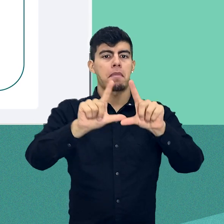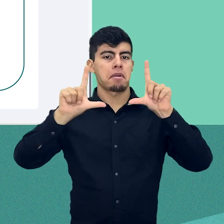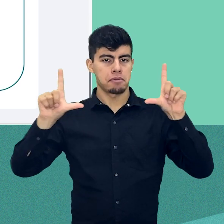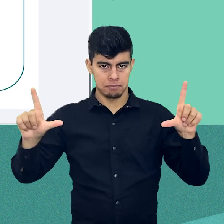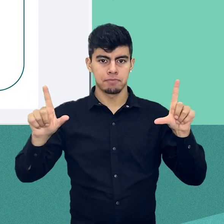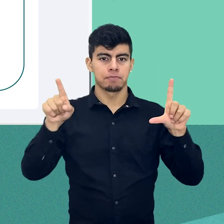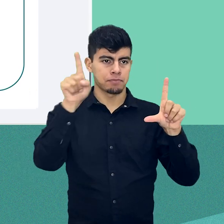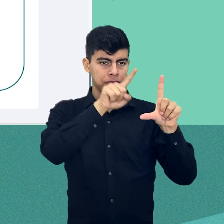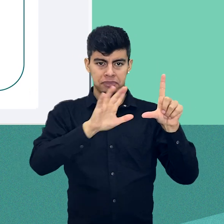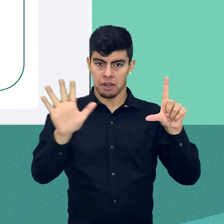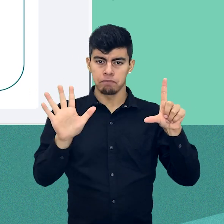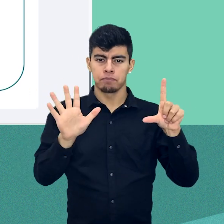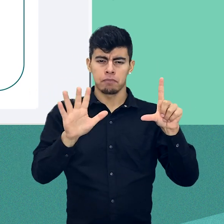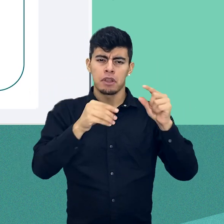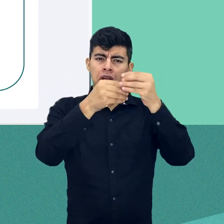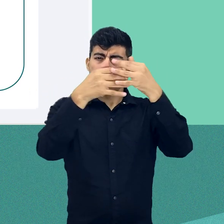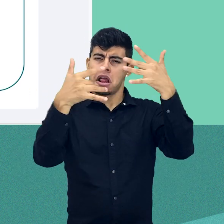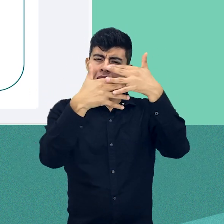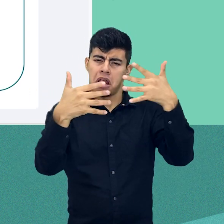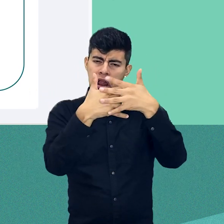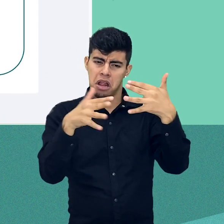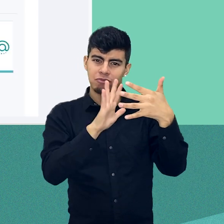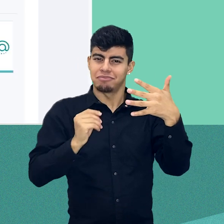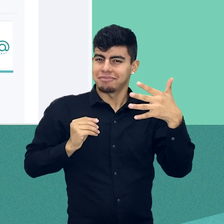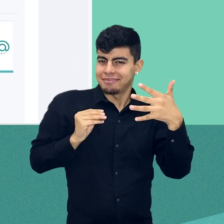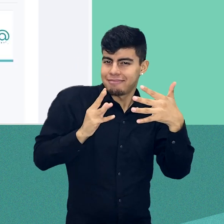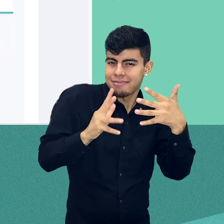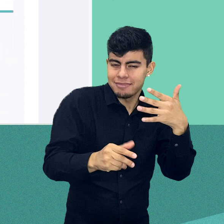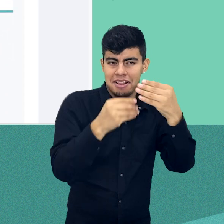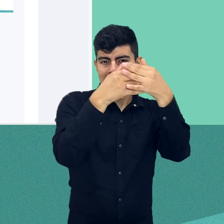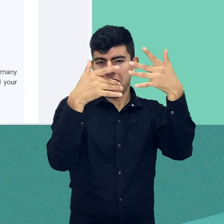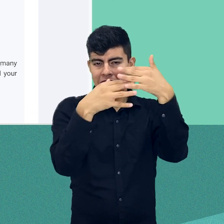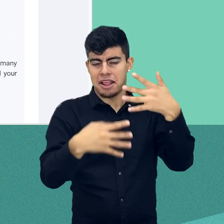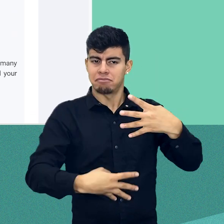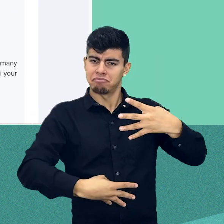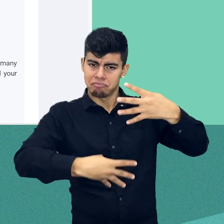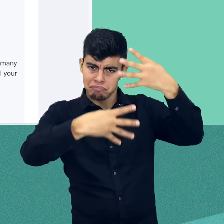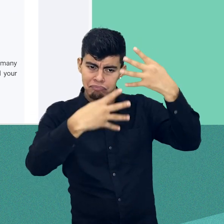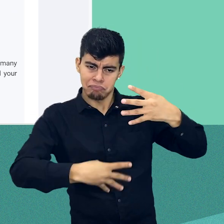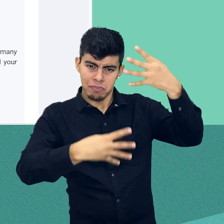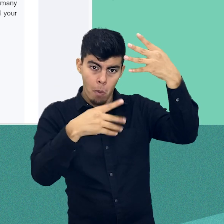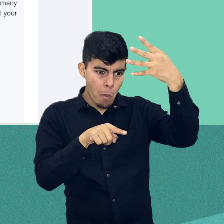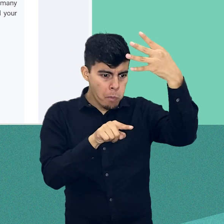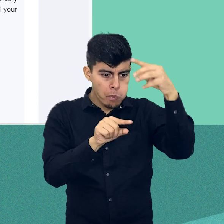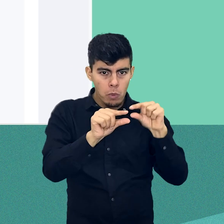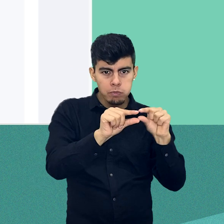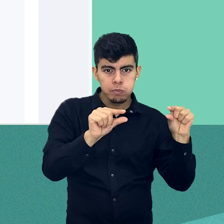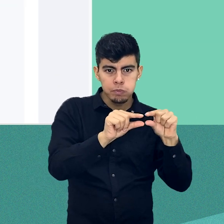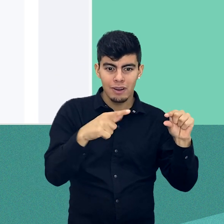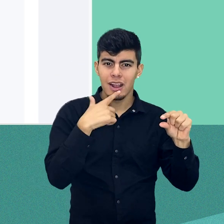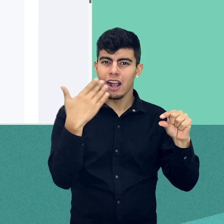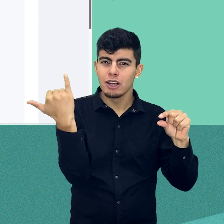unidad o módulo. Al ingresar a la tarea, se presentará la descripción de la misma para enviar el producto solicitado.